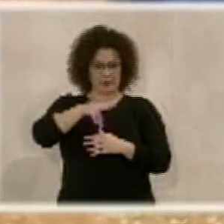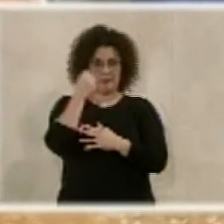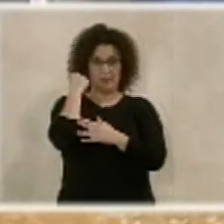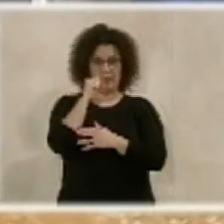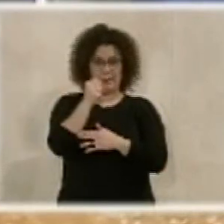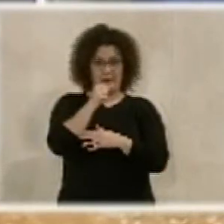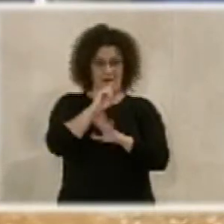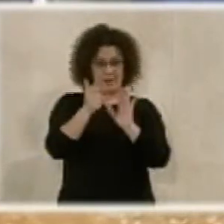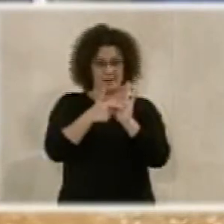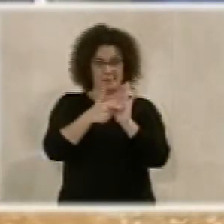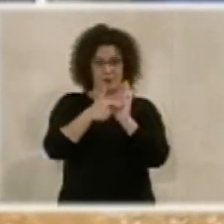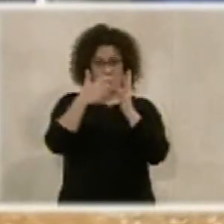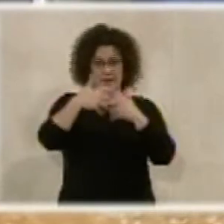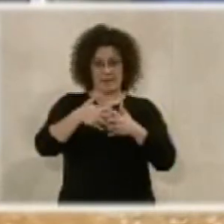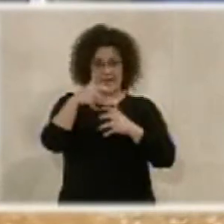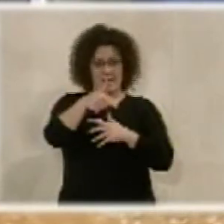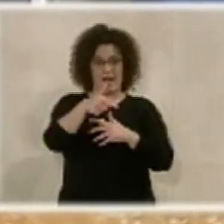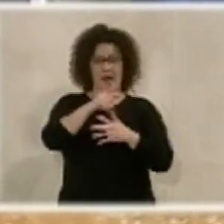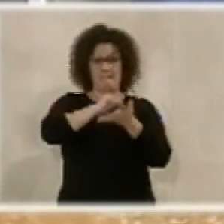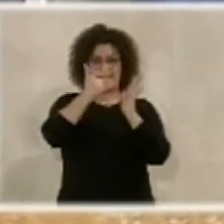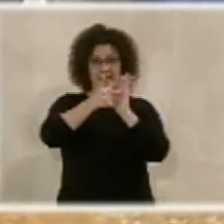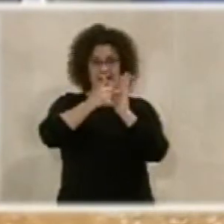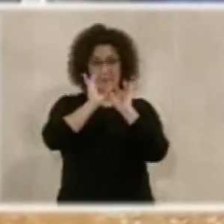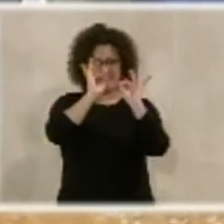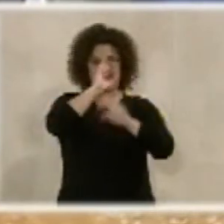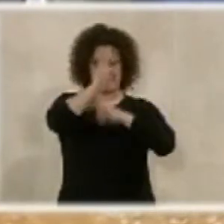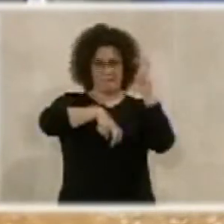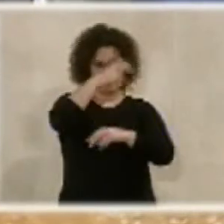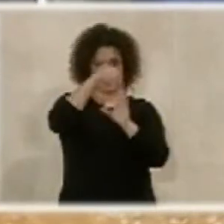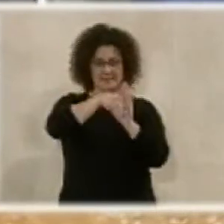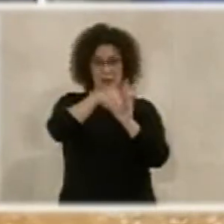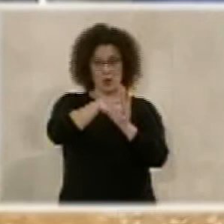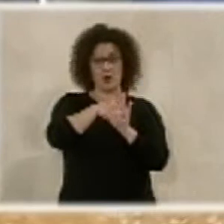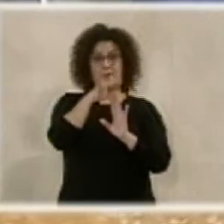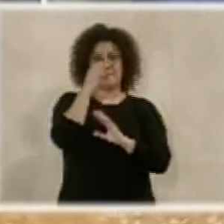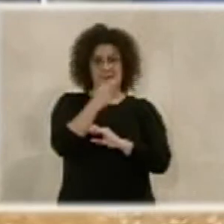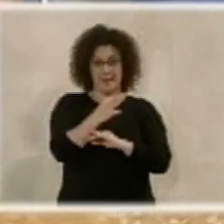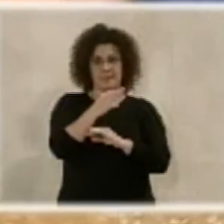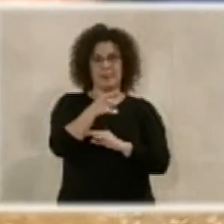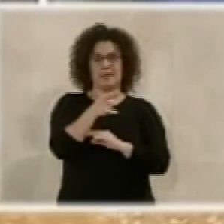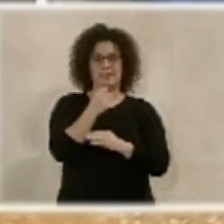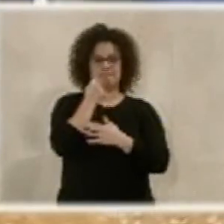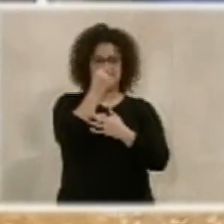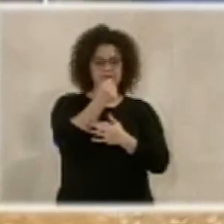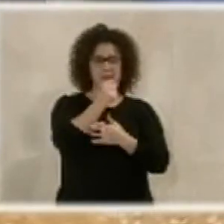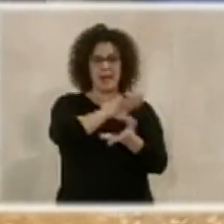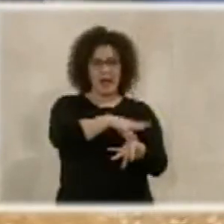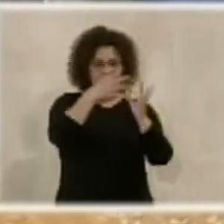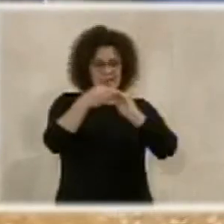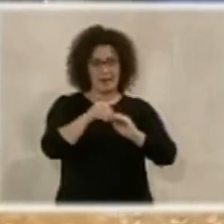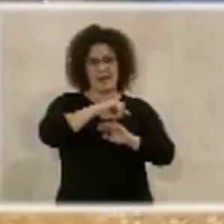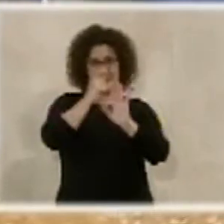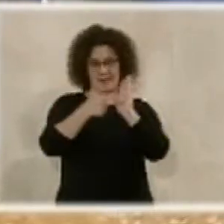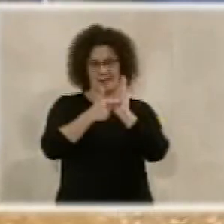establece una figura jurídica, como es el plan especial de reforma interior, mediante el cual hay que acometer la adecuación a la legalidad